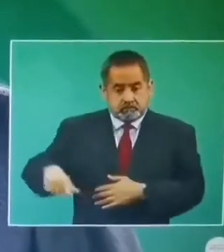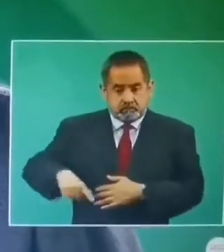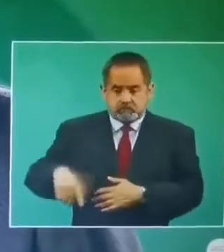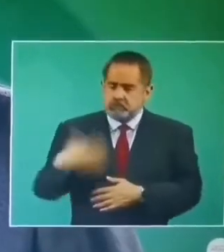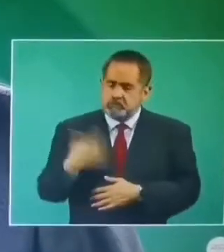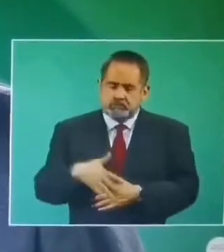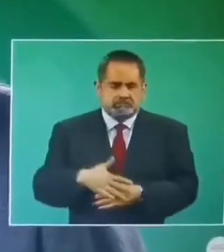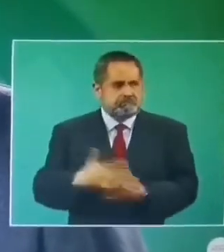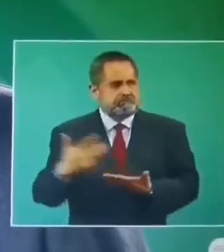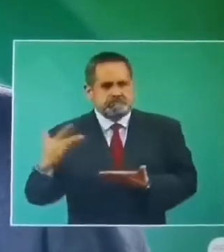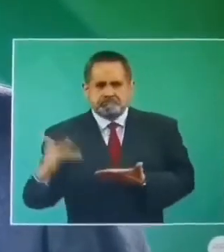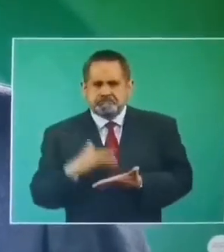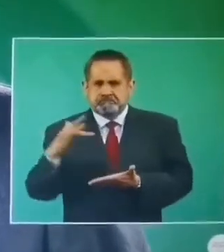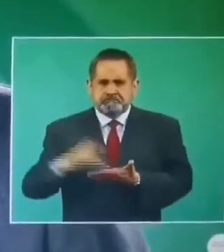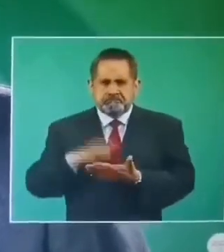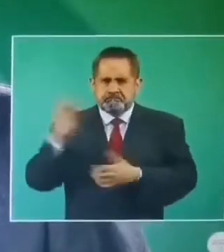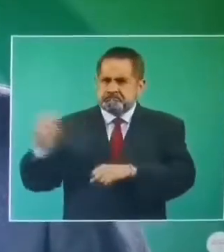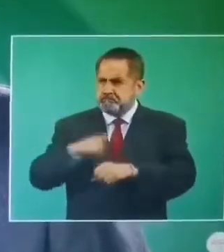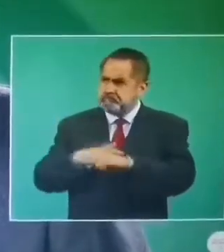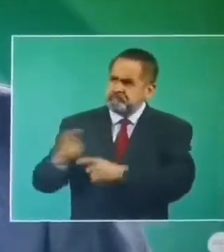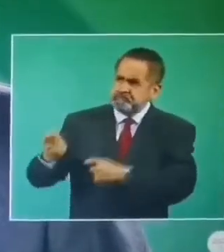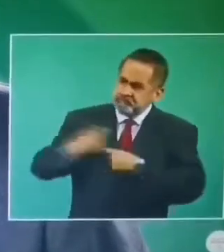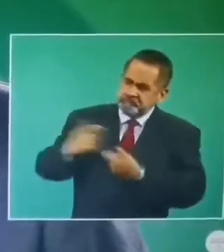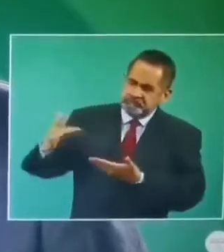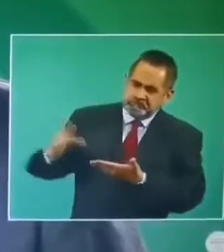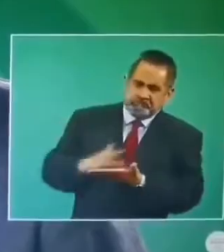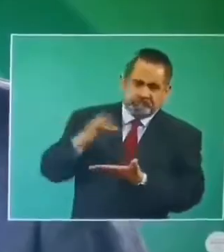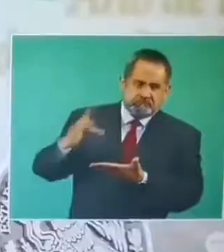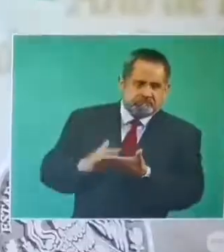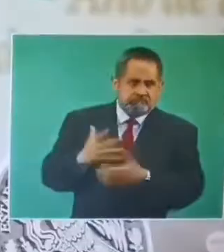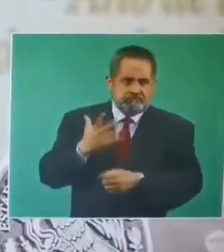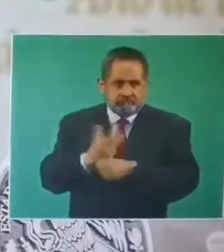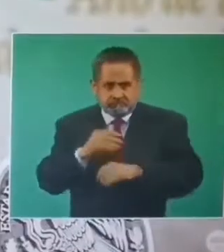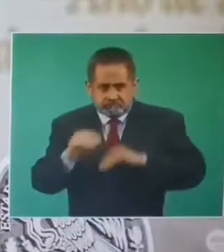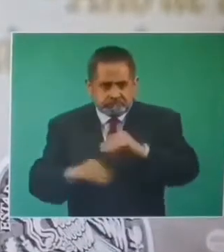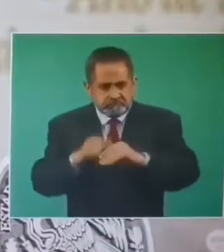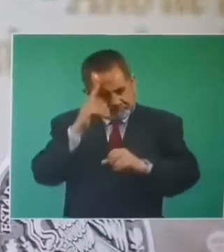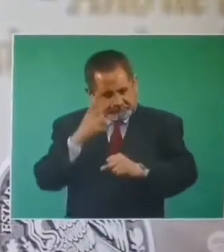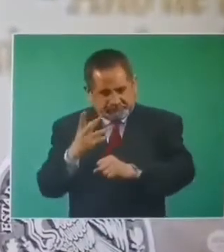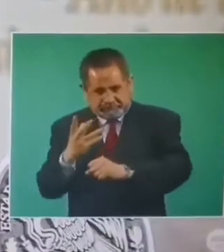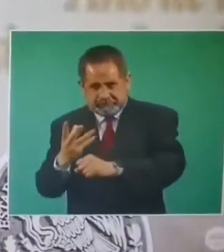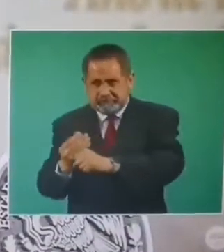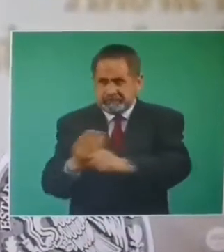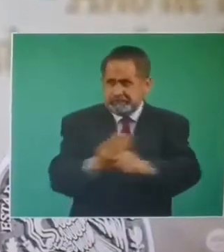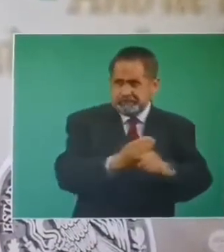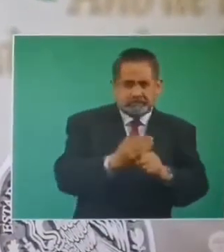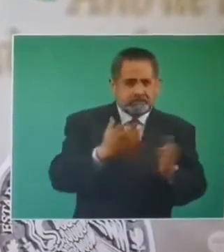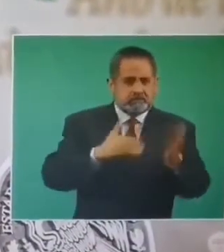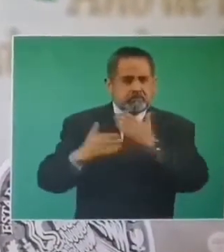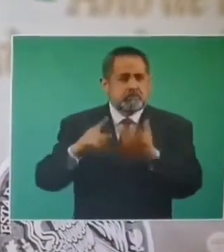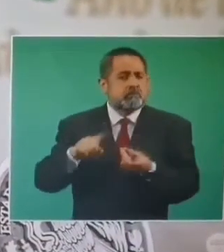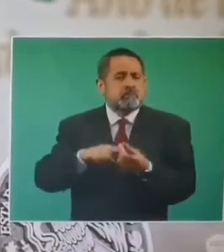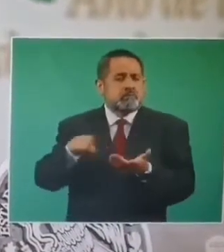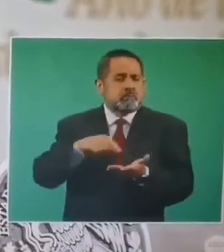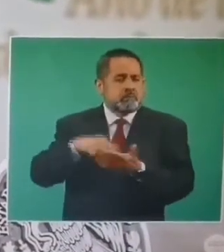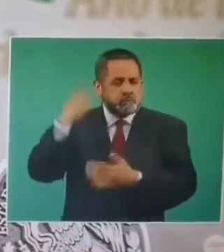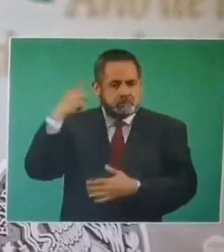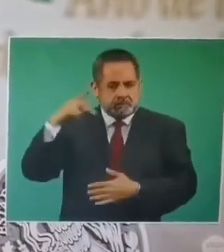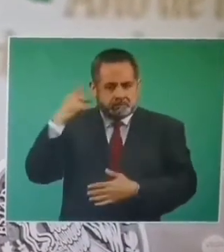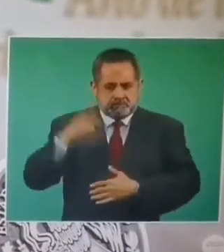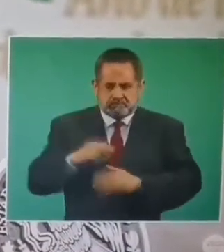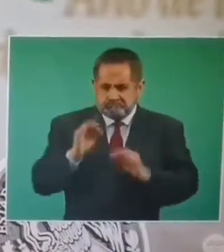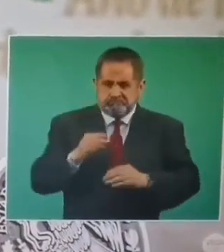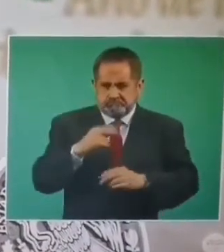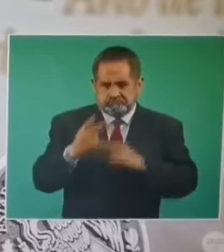Federación para impulsar este programa nacional de reconstrucción en suelo poblano. Les